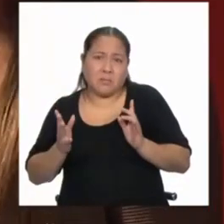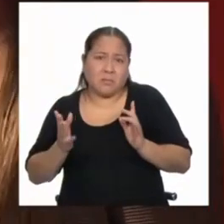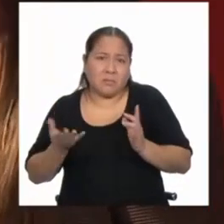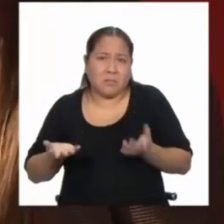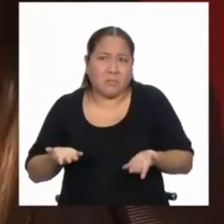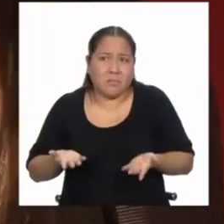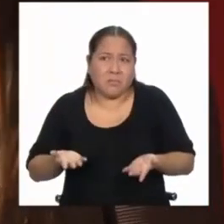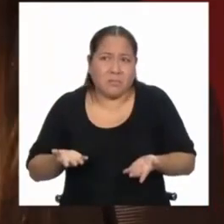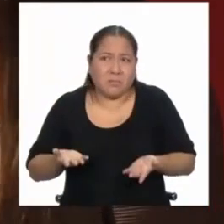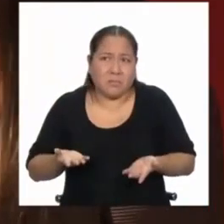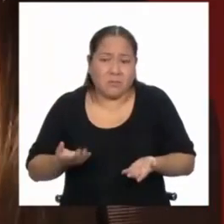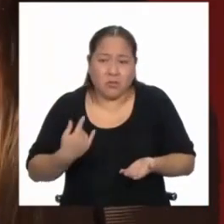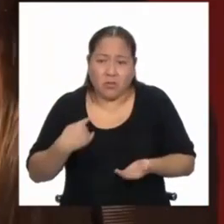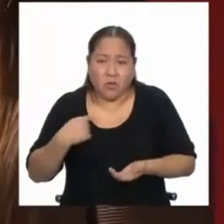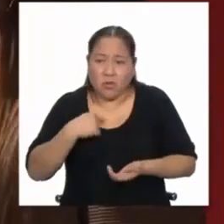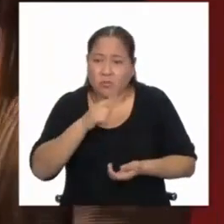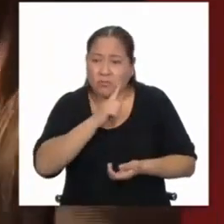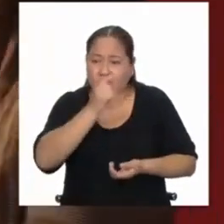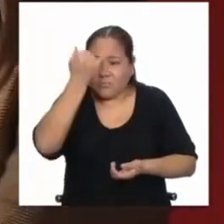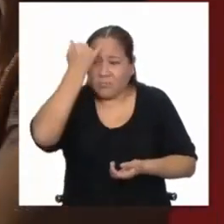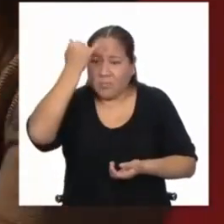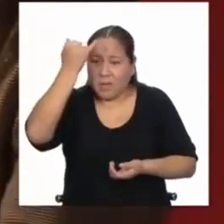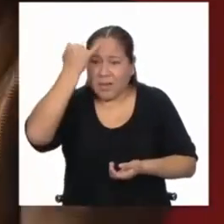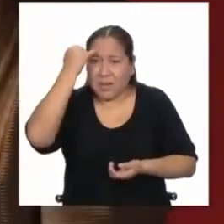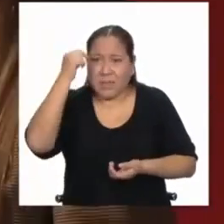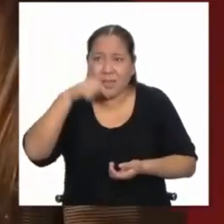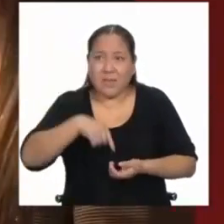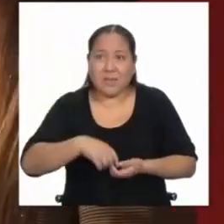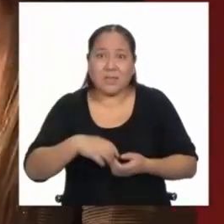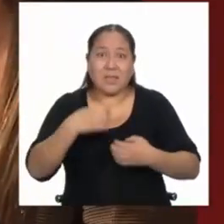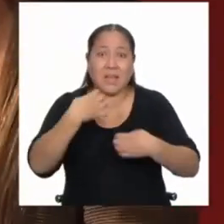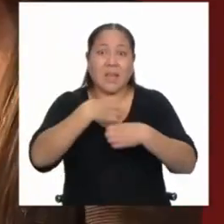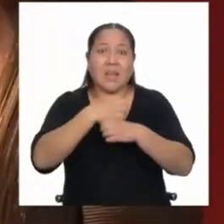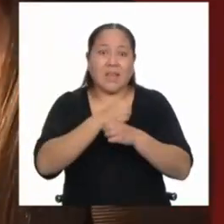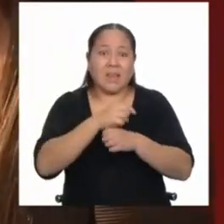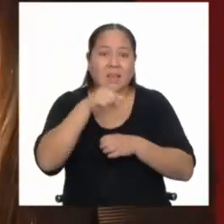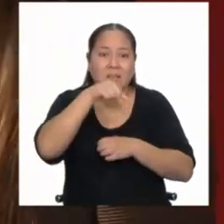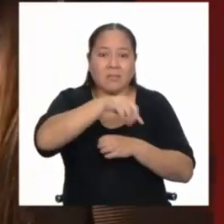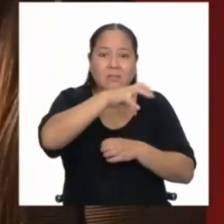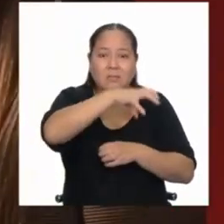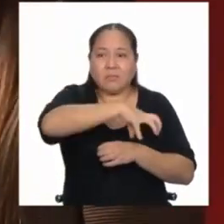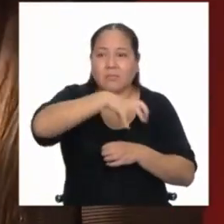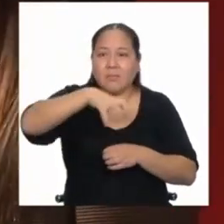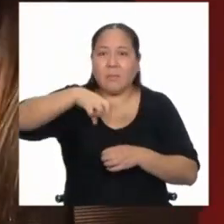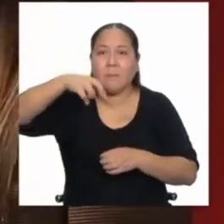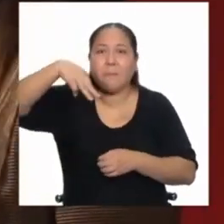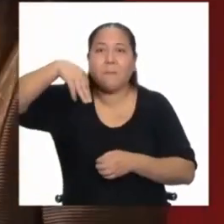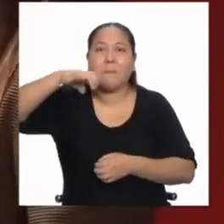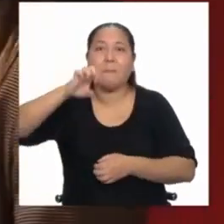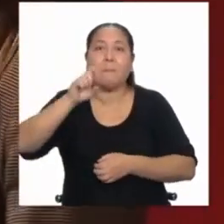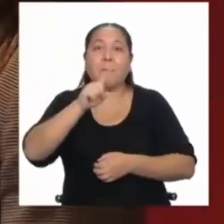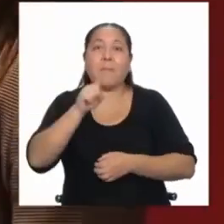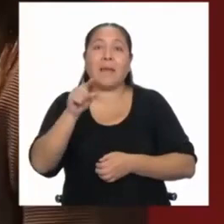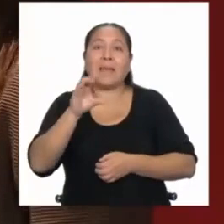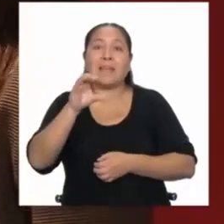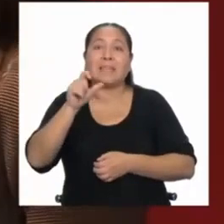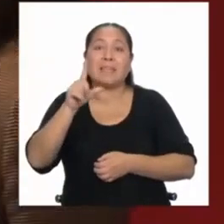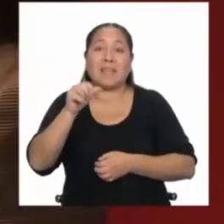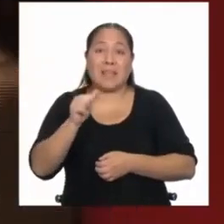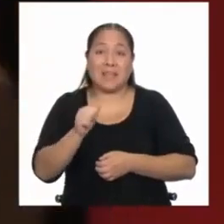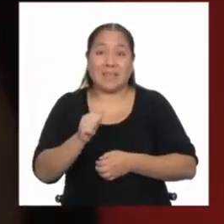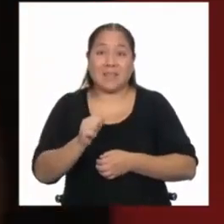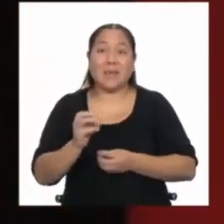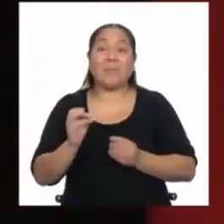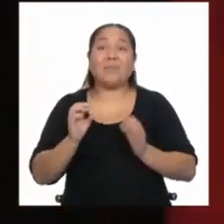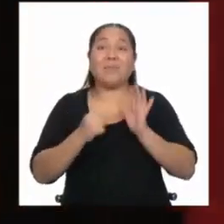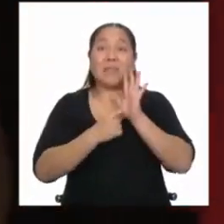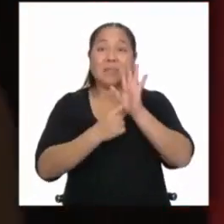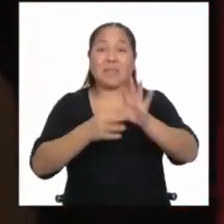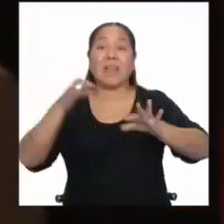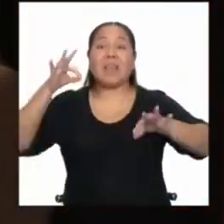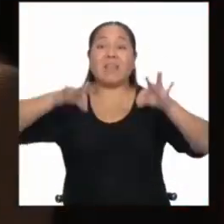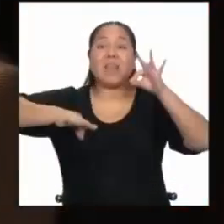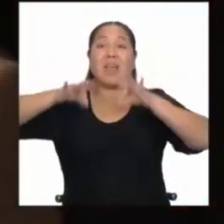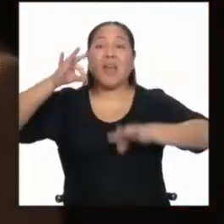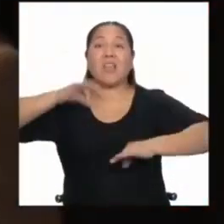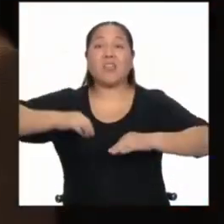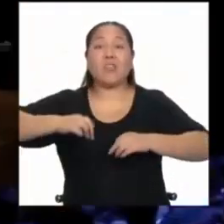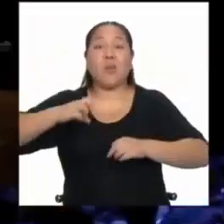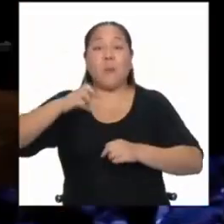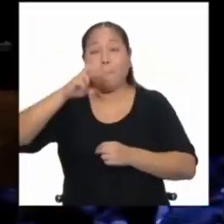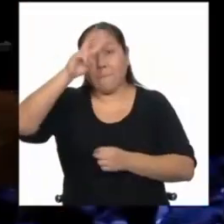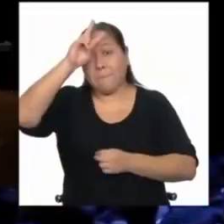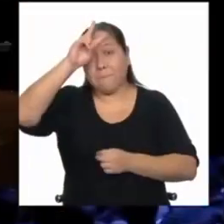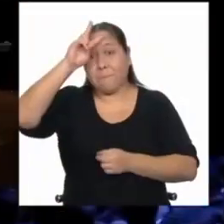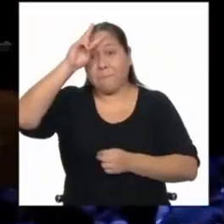pero no me imaginé, y se crea mezcla, este espectáculo que hicimos en el Teatro Perono Japonés, después de dos años de